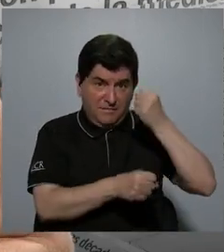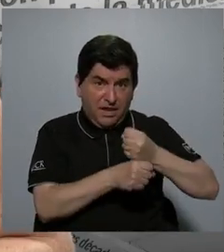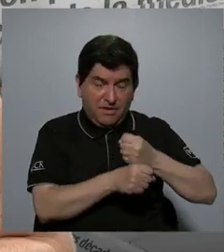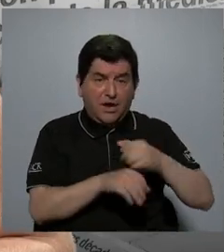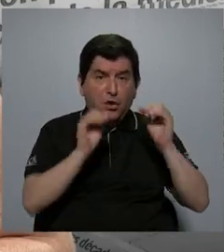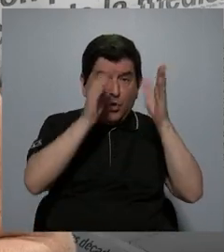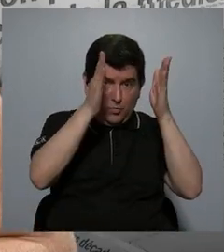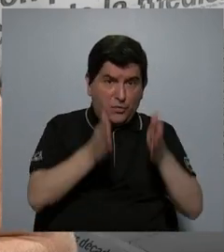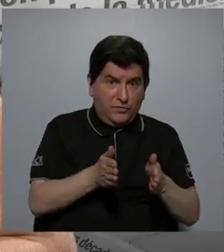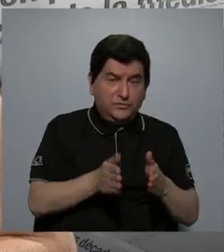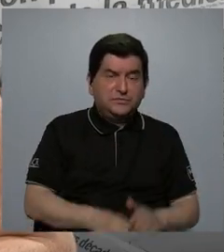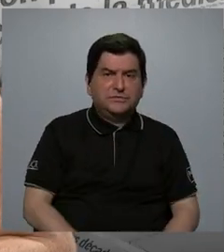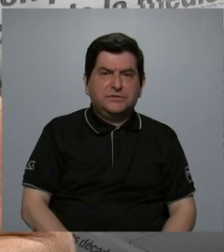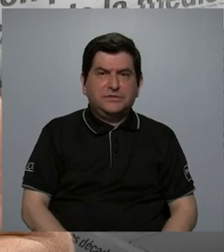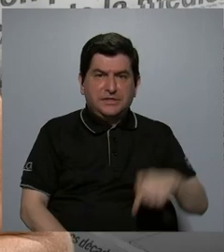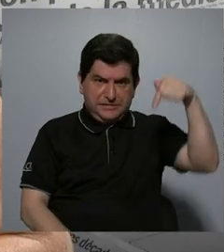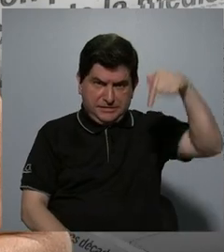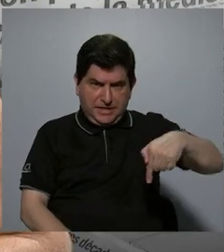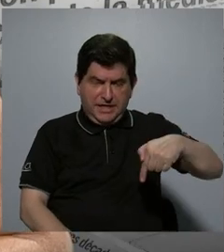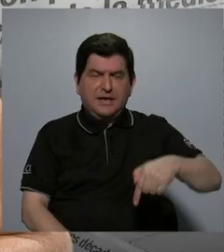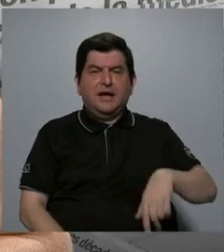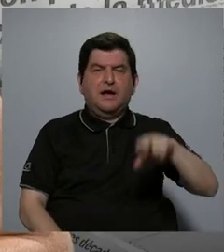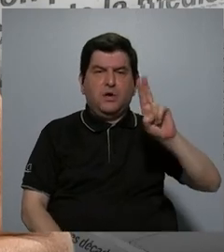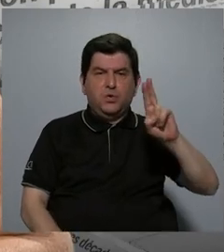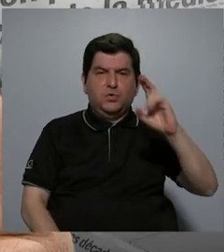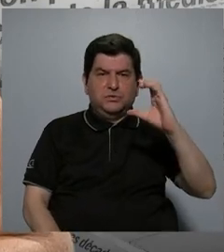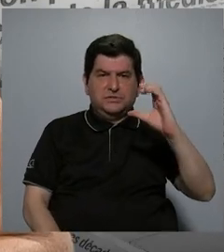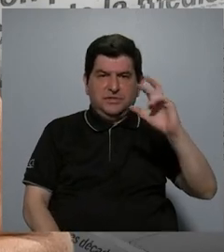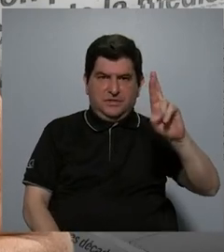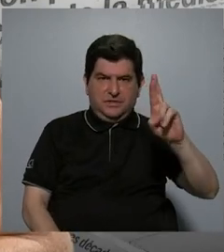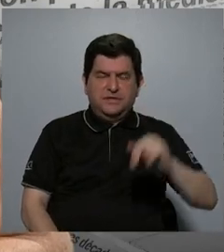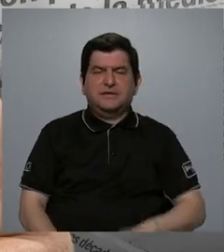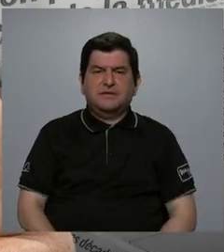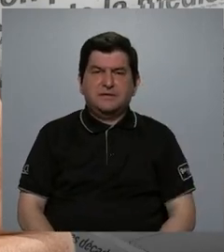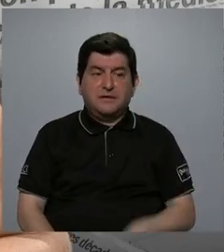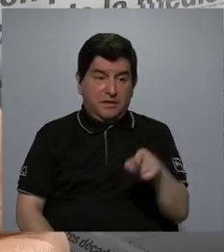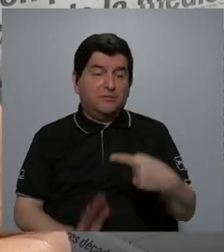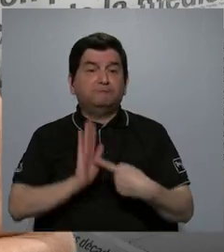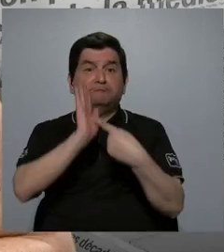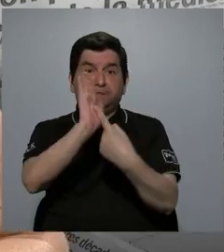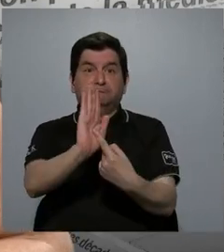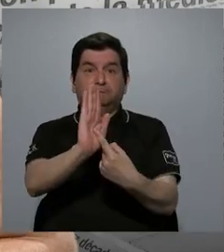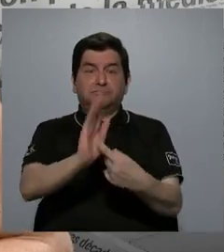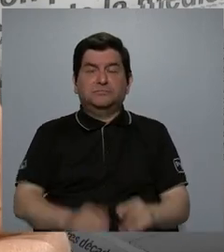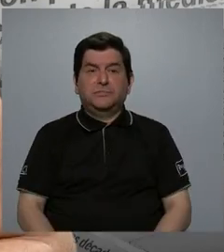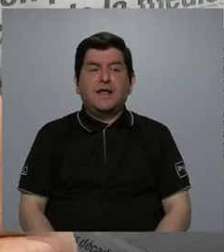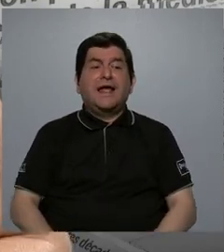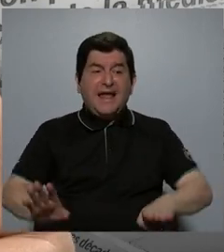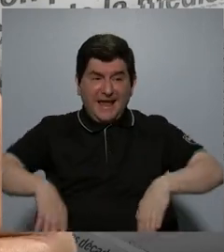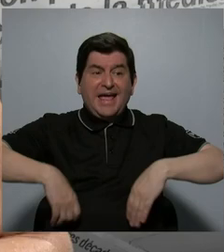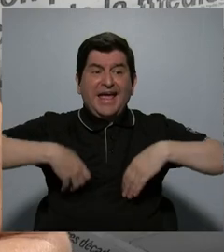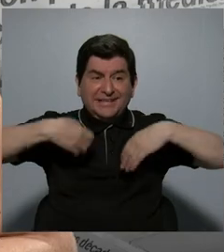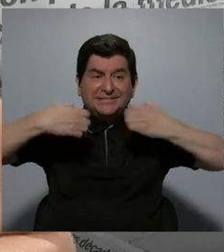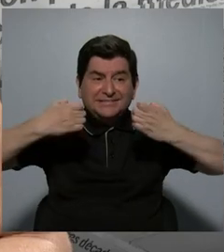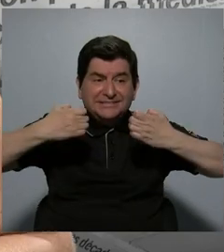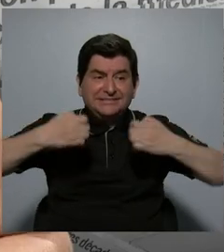profesores de aquí, de la Universidad de Costa Rica, que muestran cómo hay esa